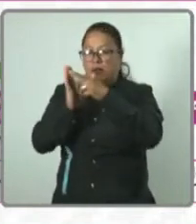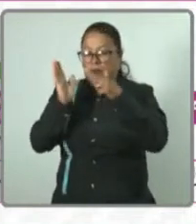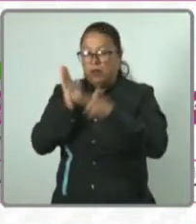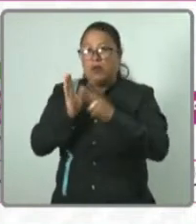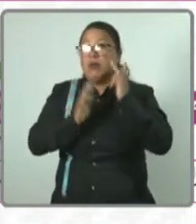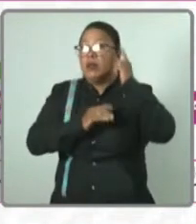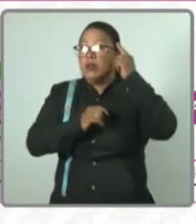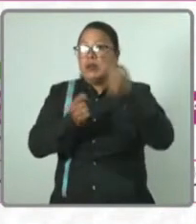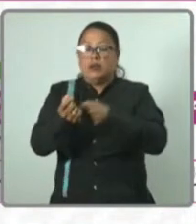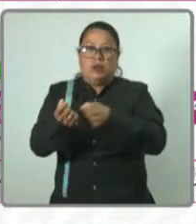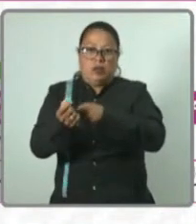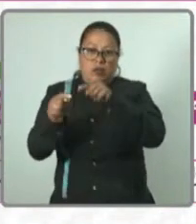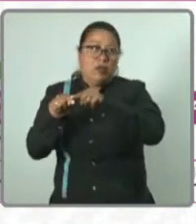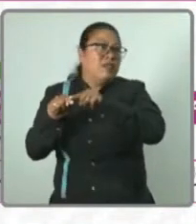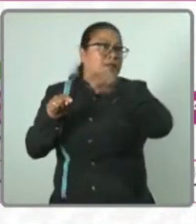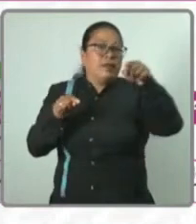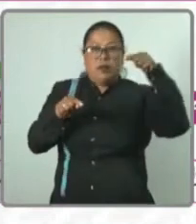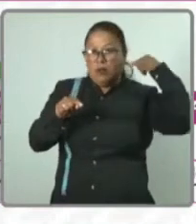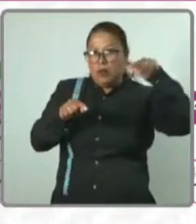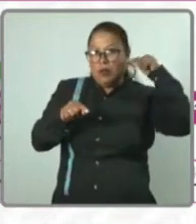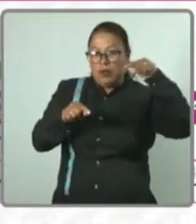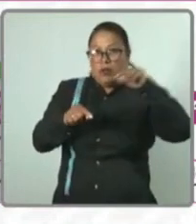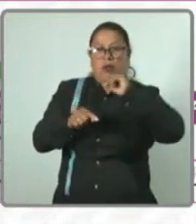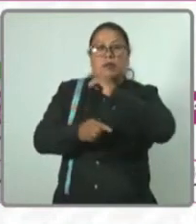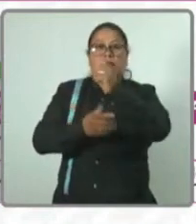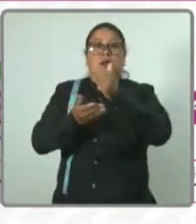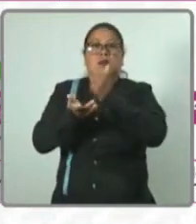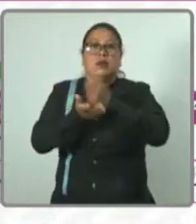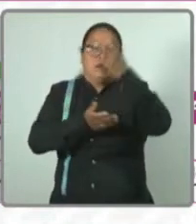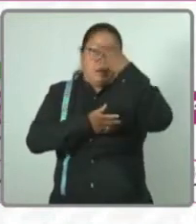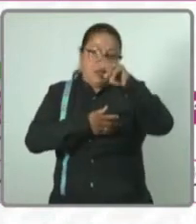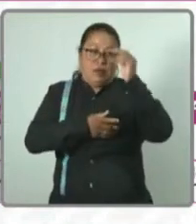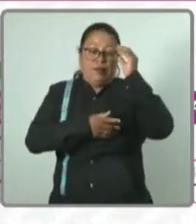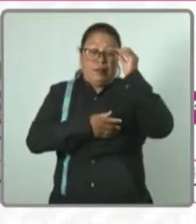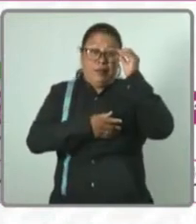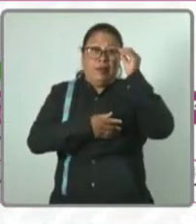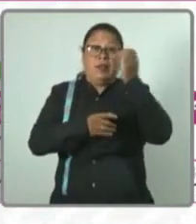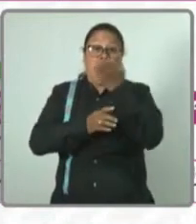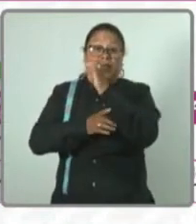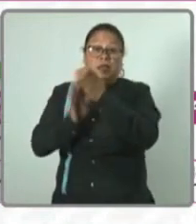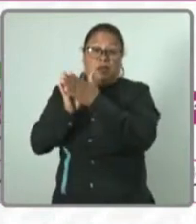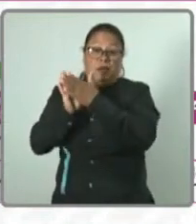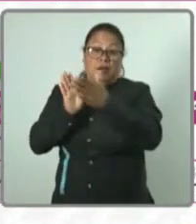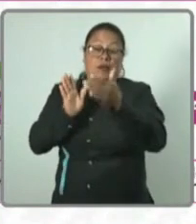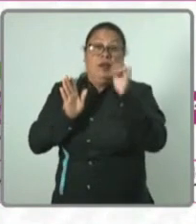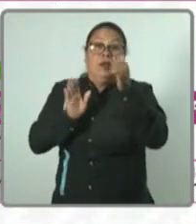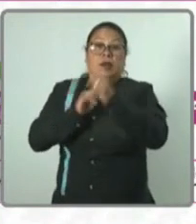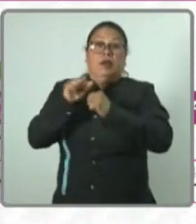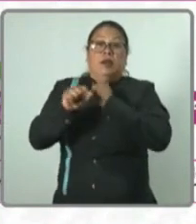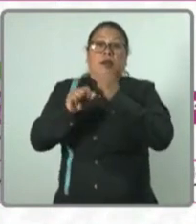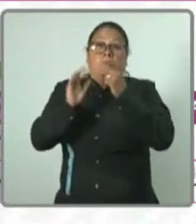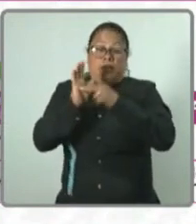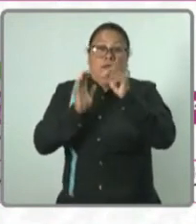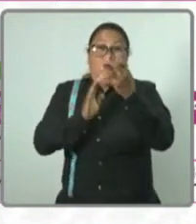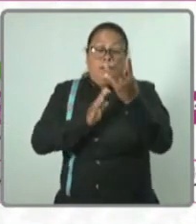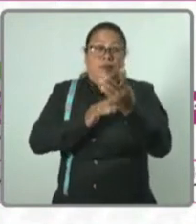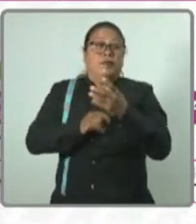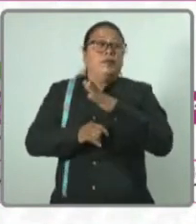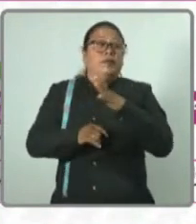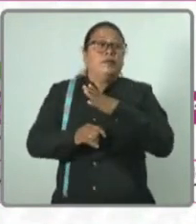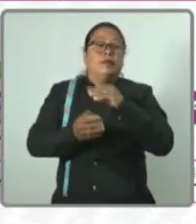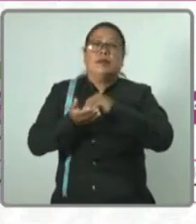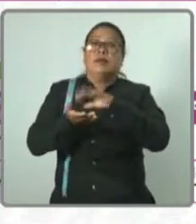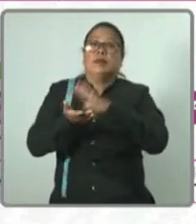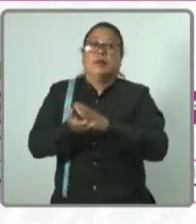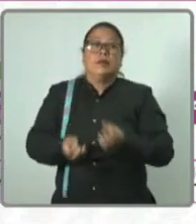Escondido, nos conecta con Guadalajara y la Ciudad de México. De enero a agosto del 2024, Volaris ha registrado un total